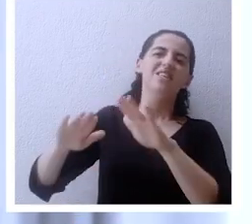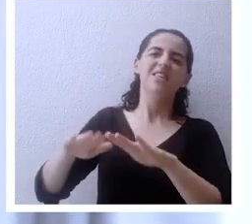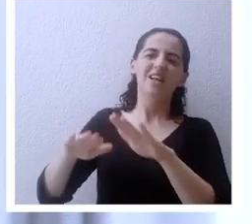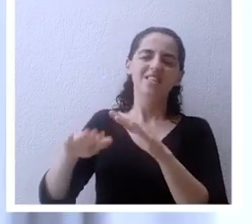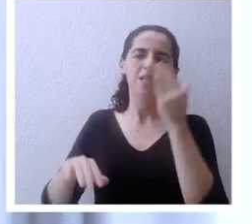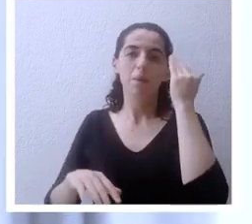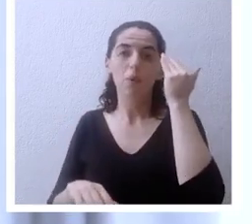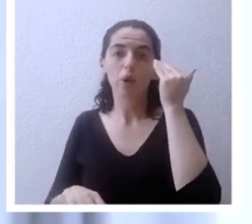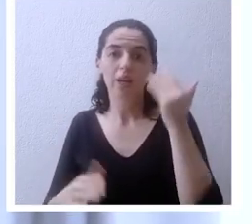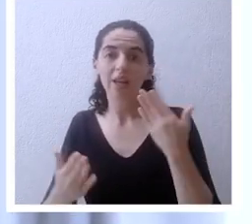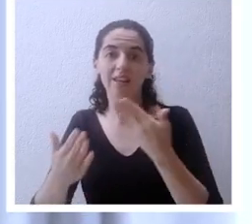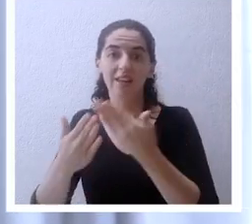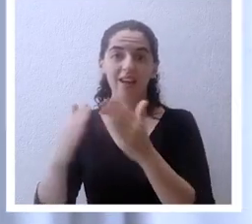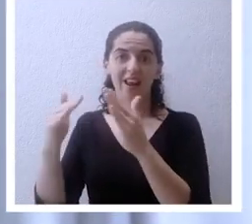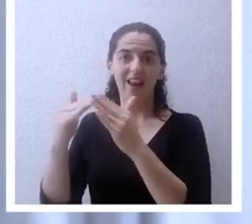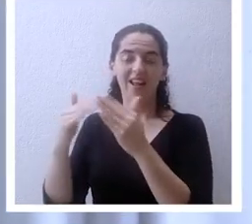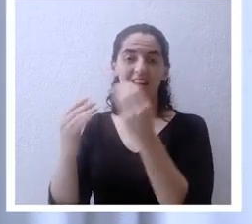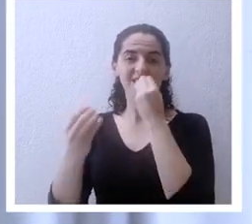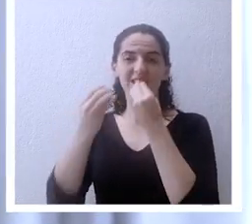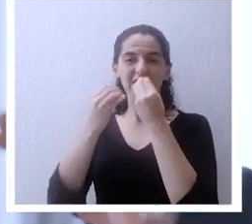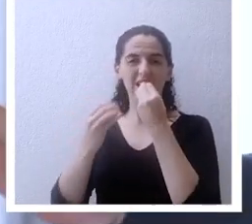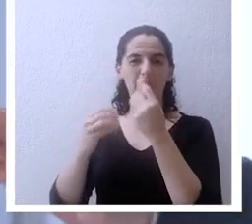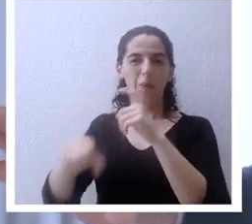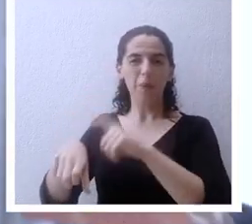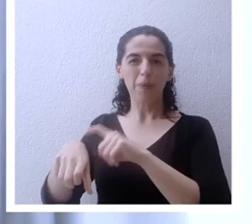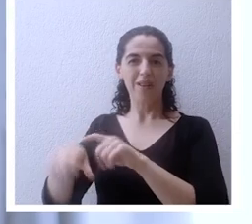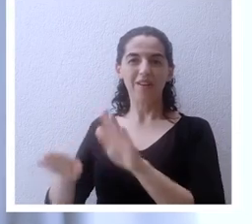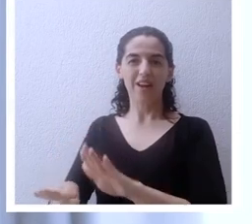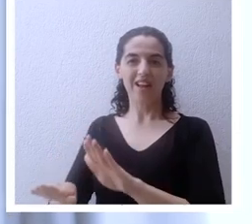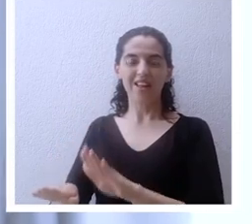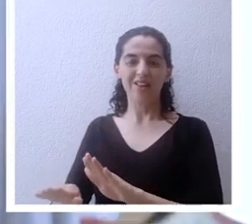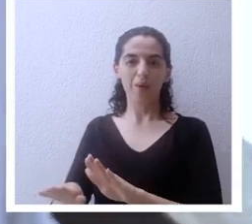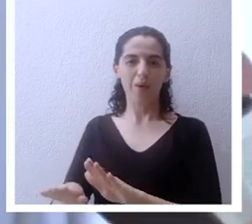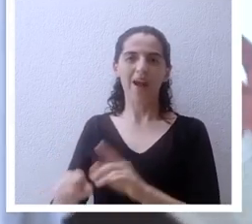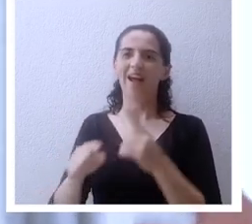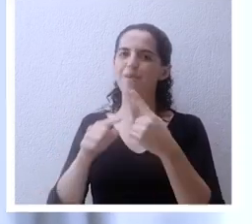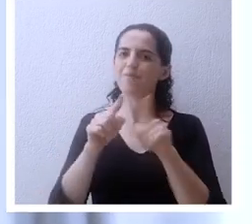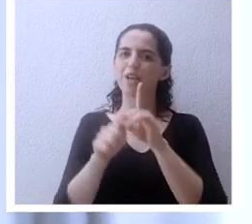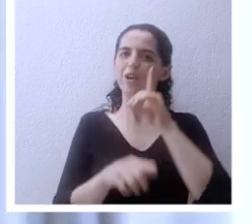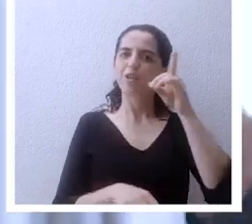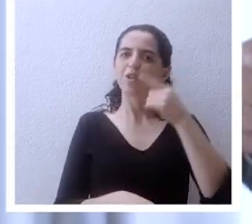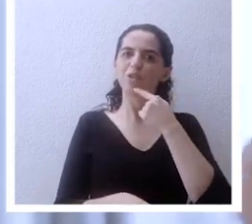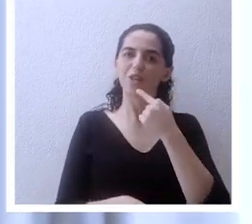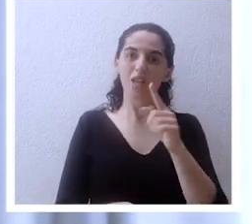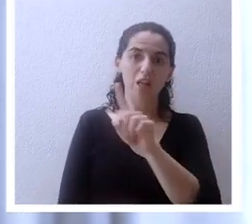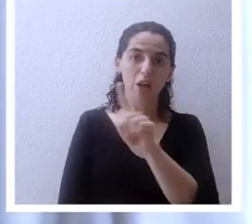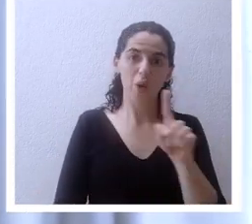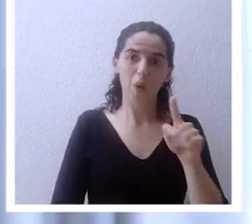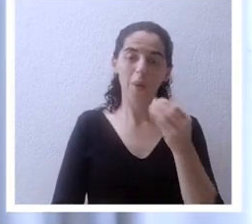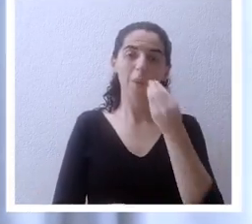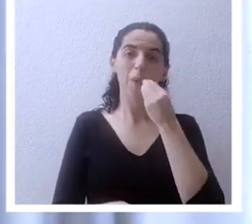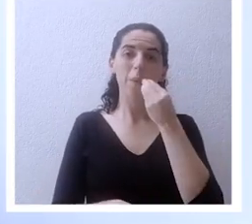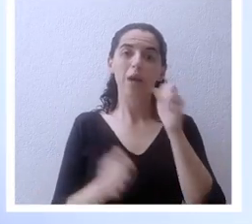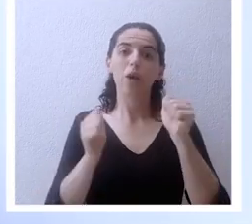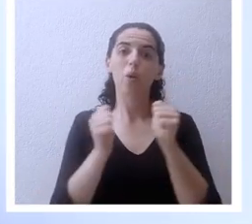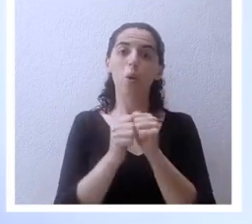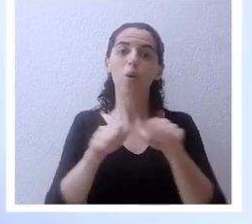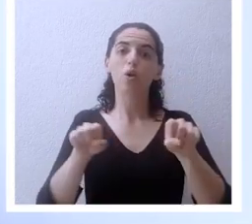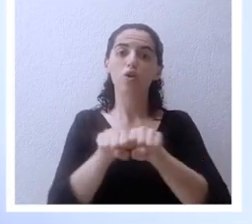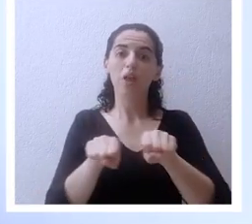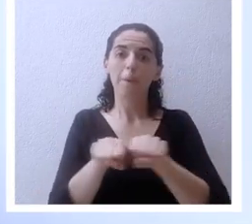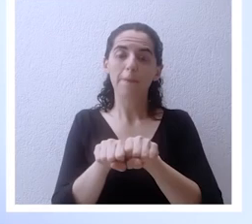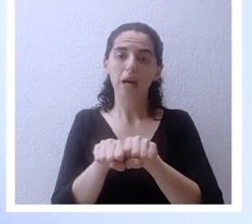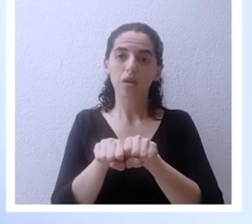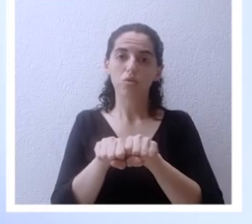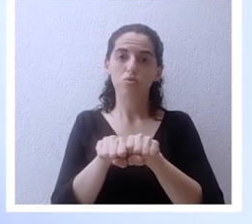porque cuando uno llega a la casa a cenar es como un momento de relajación pero Dios les dice no, no hoy lo van a comer con sus zapatos con su bordón ceñidos sus lomos